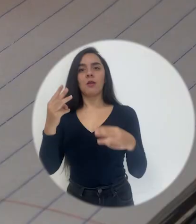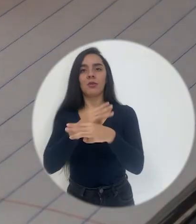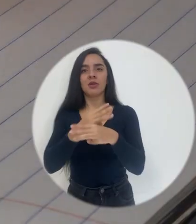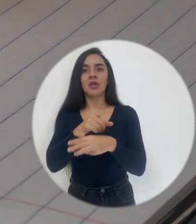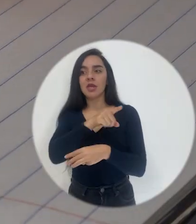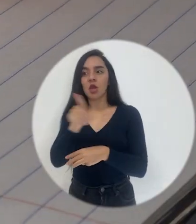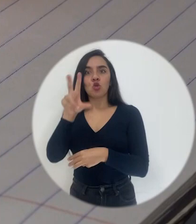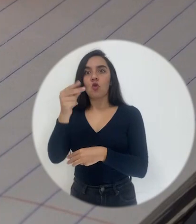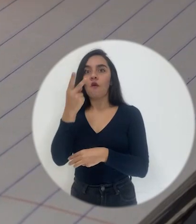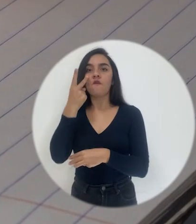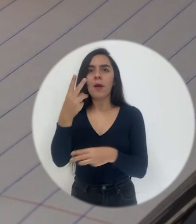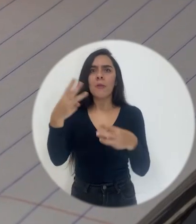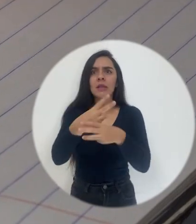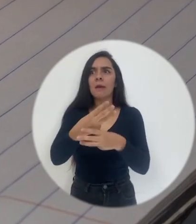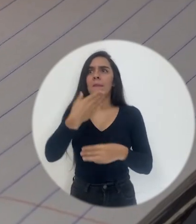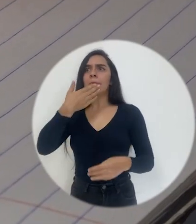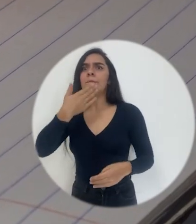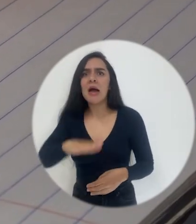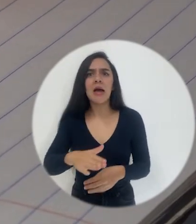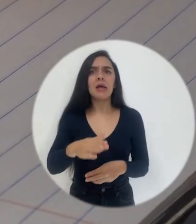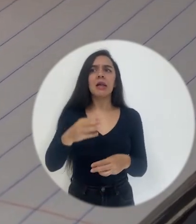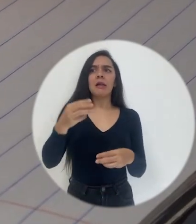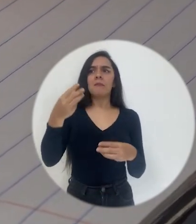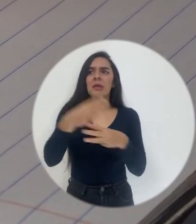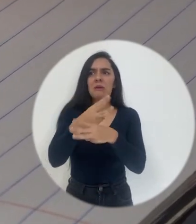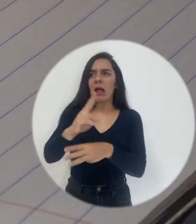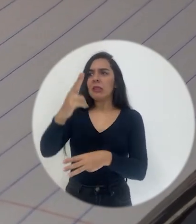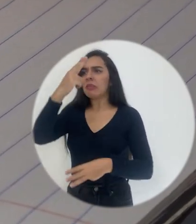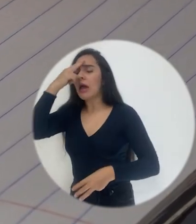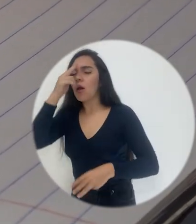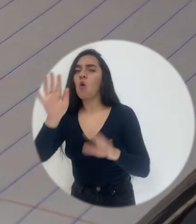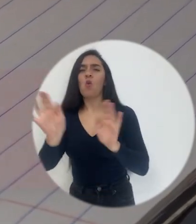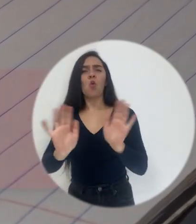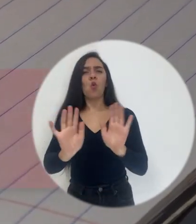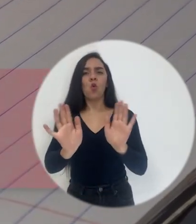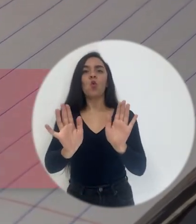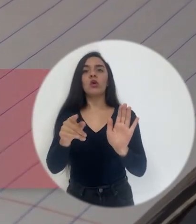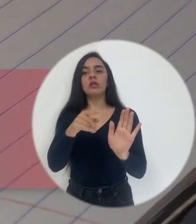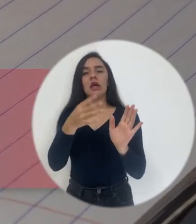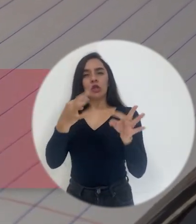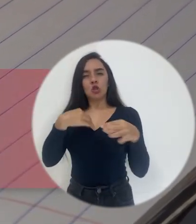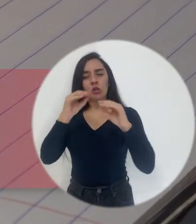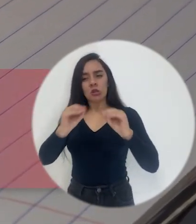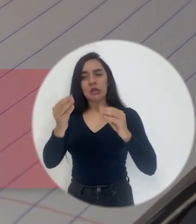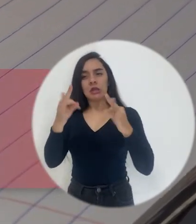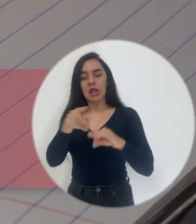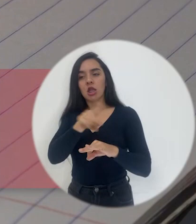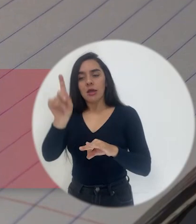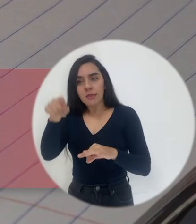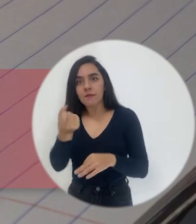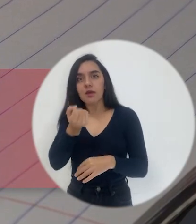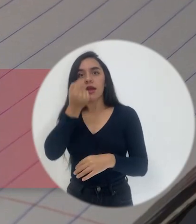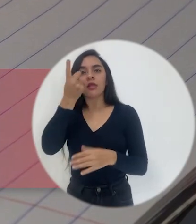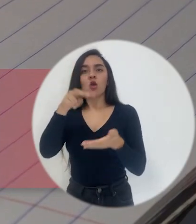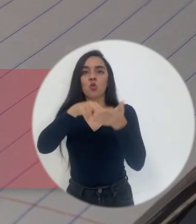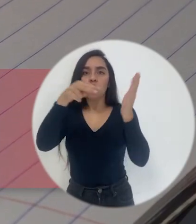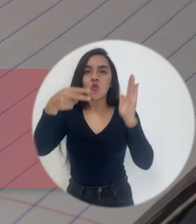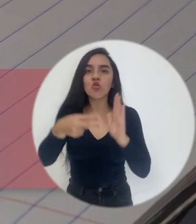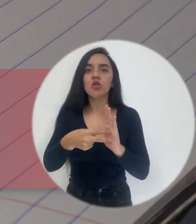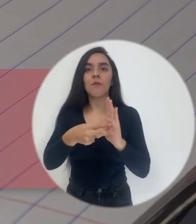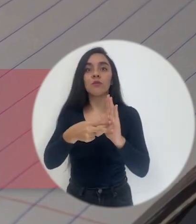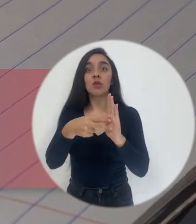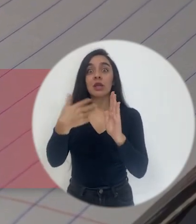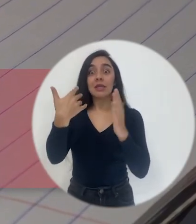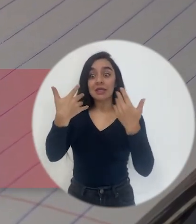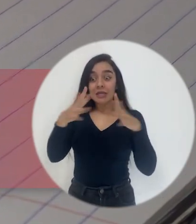matemática no como algo malo, algo que los trauma, sino que algo donde ellos pueden empezar a comprender los conceptos y